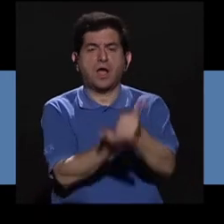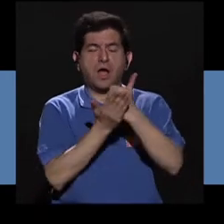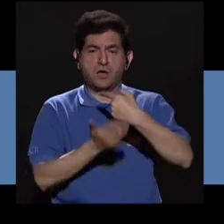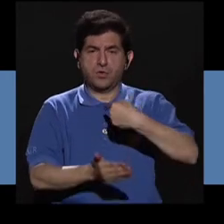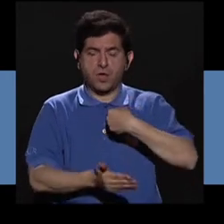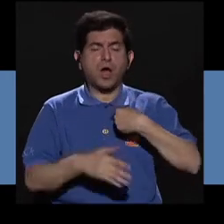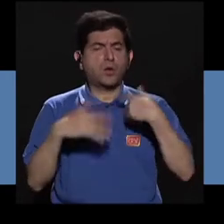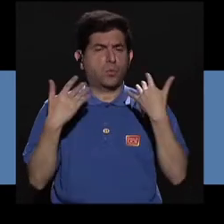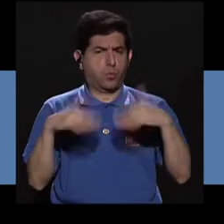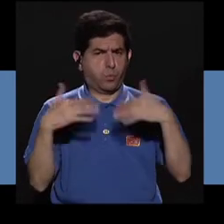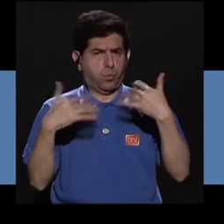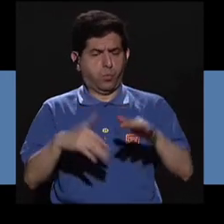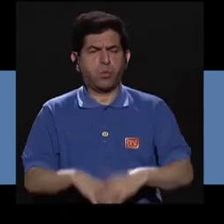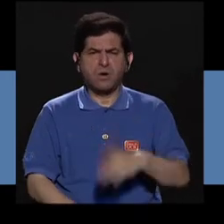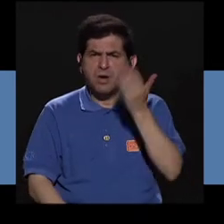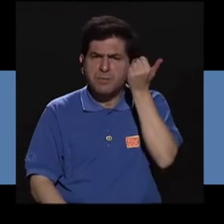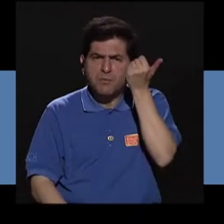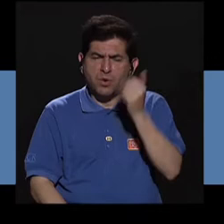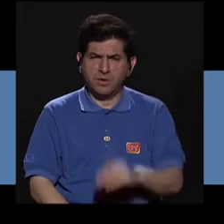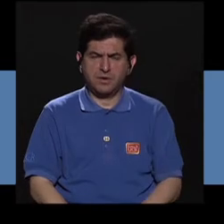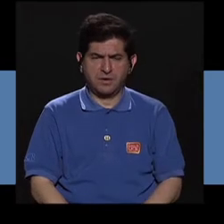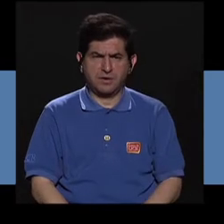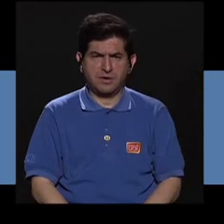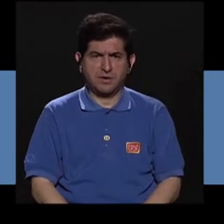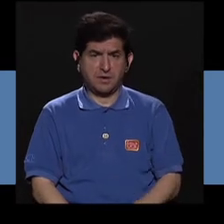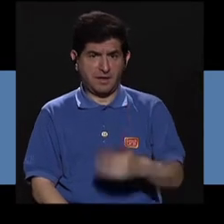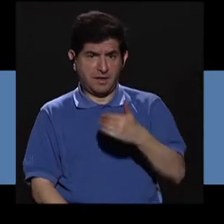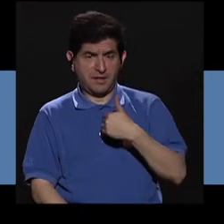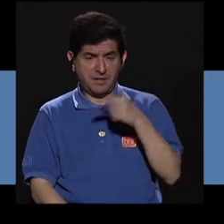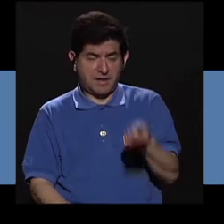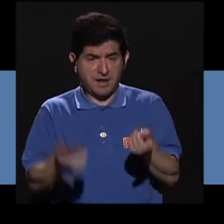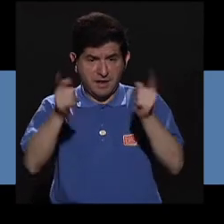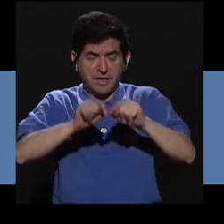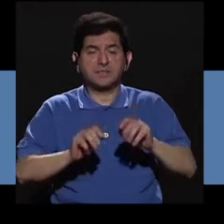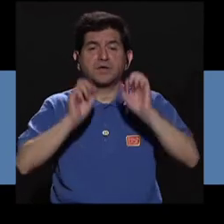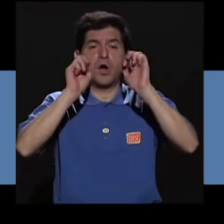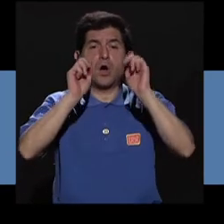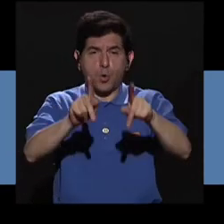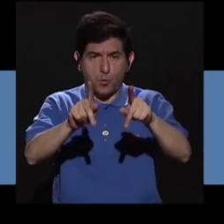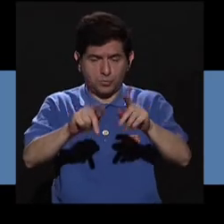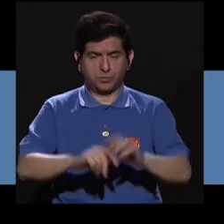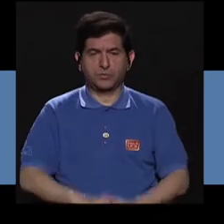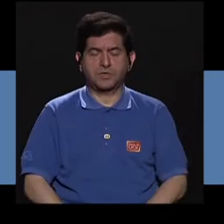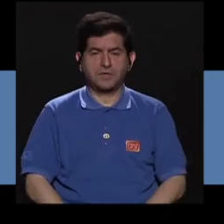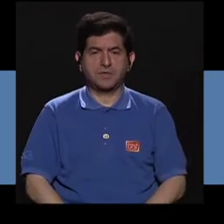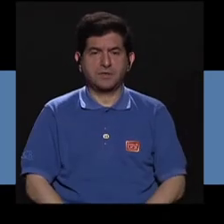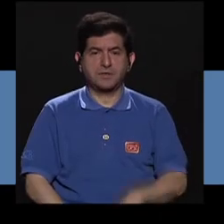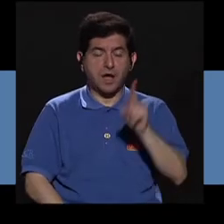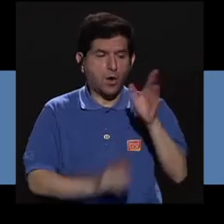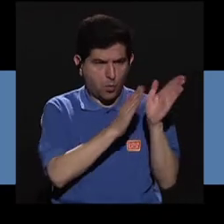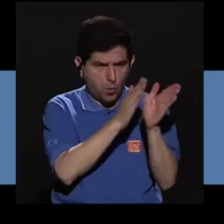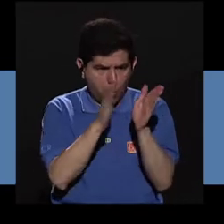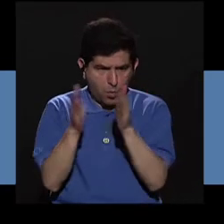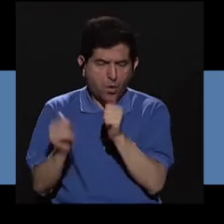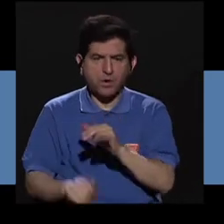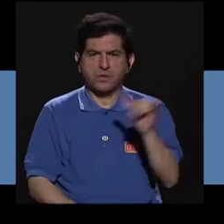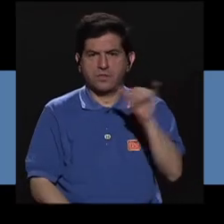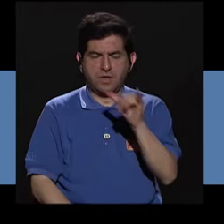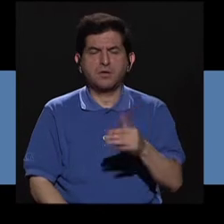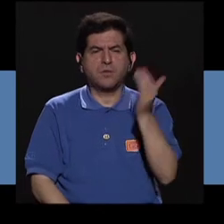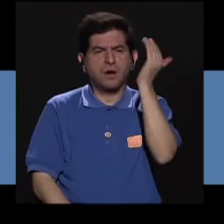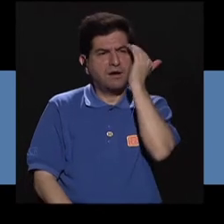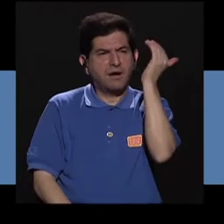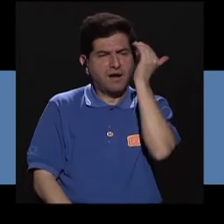y eso le ayuda a uno bastante, ¿verdad? Porque tienes la oportunidad, ¿verdad? De llevar un orden, tienes la